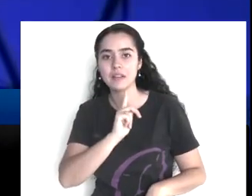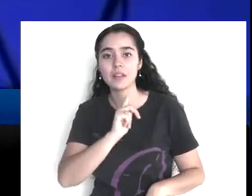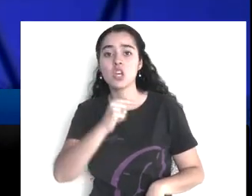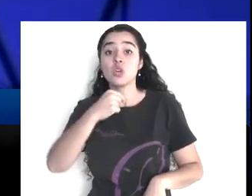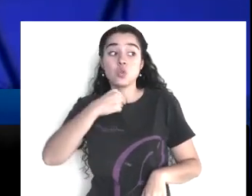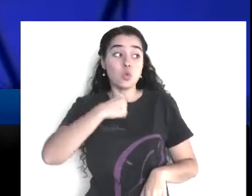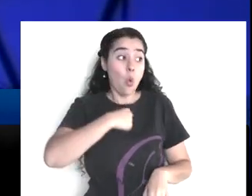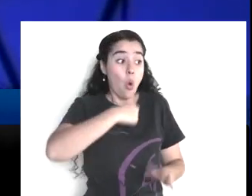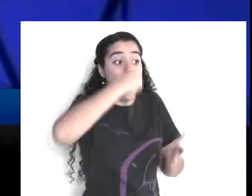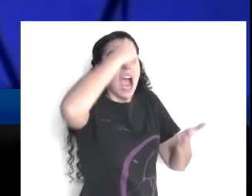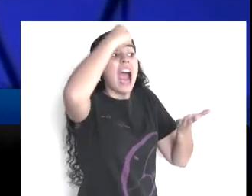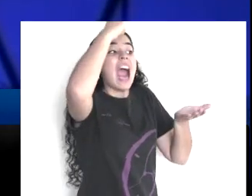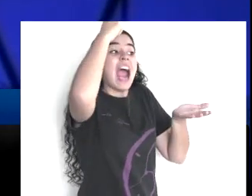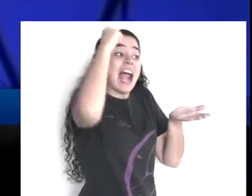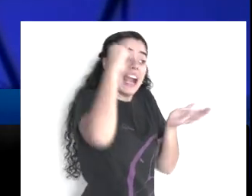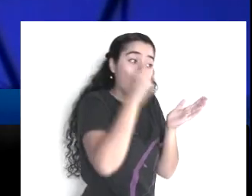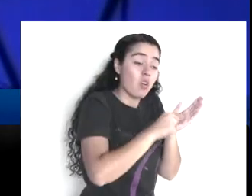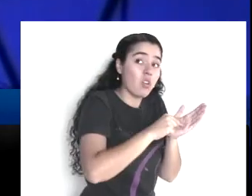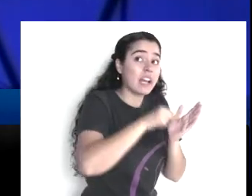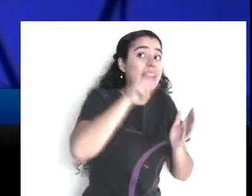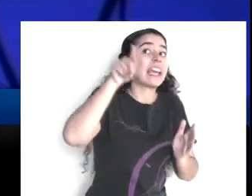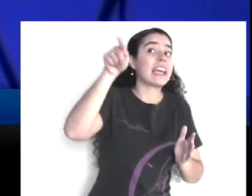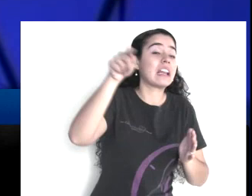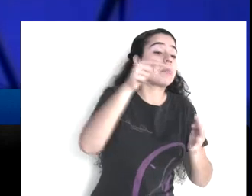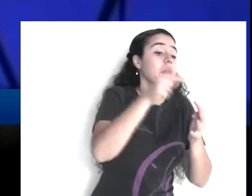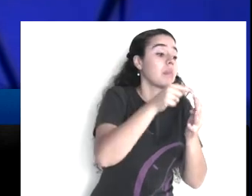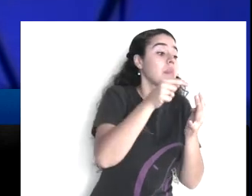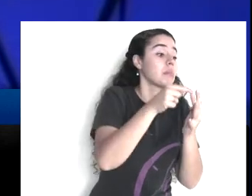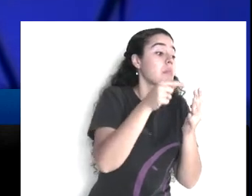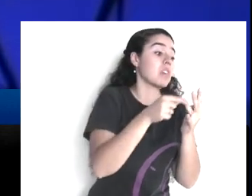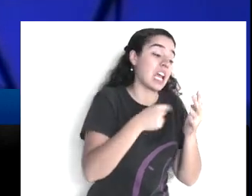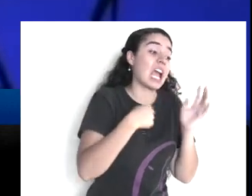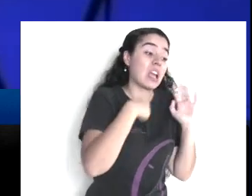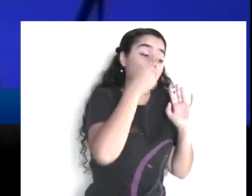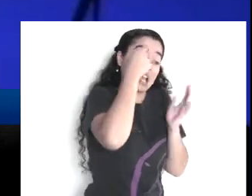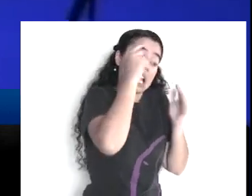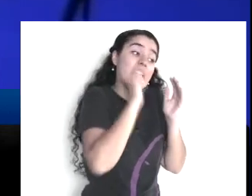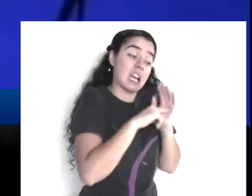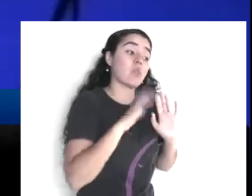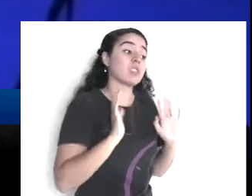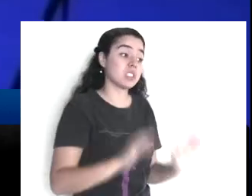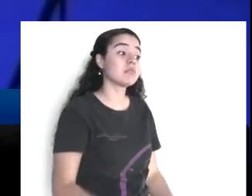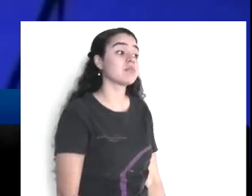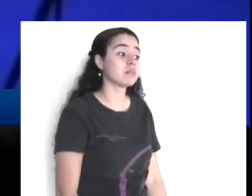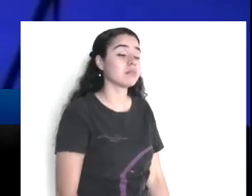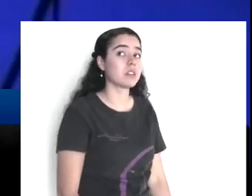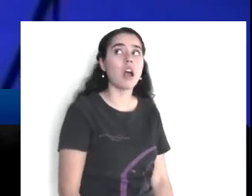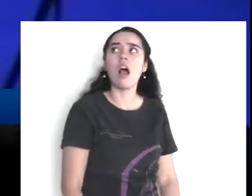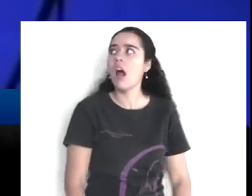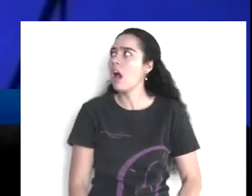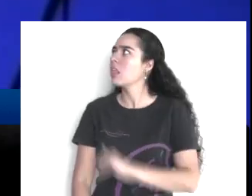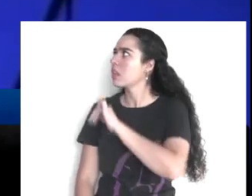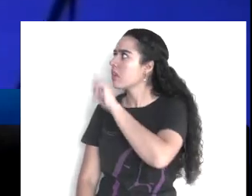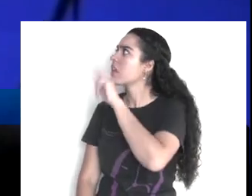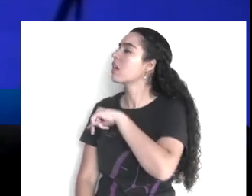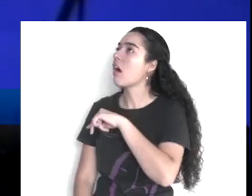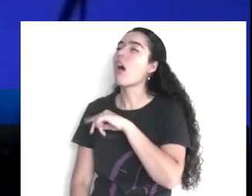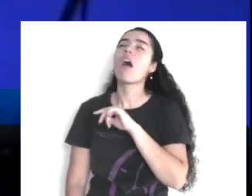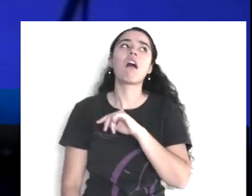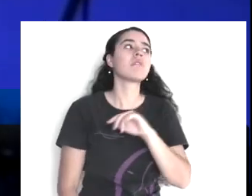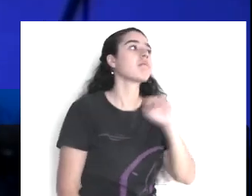era cierto, pero, al tiempo, cuando, eventualmente, damos cuenta,